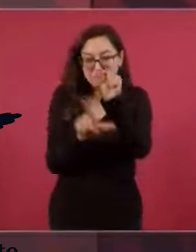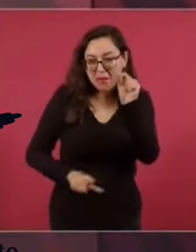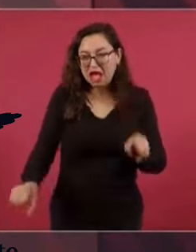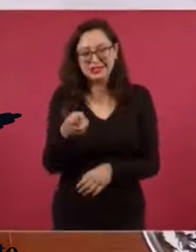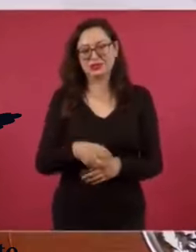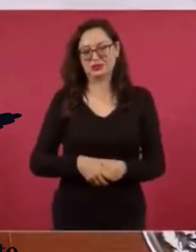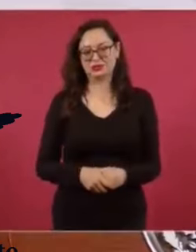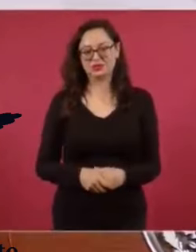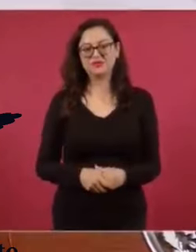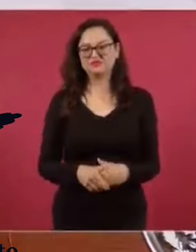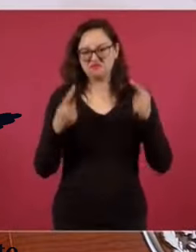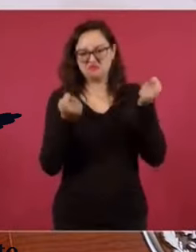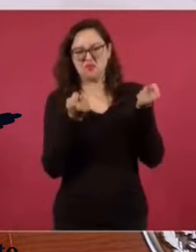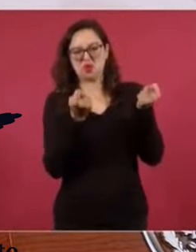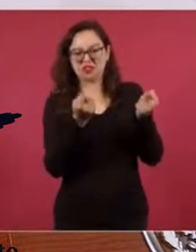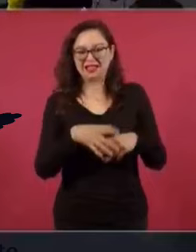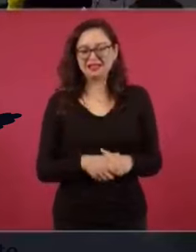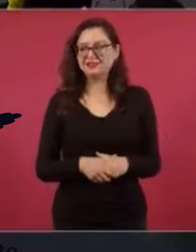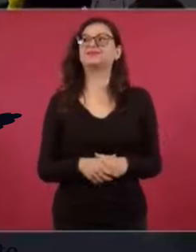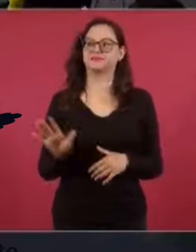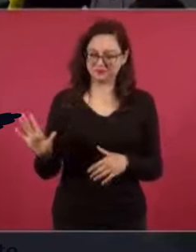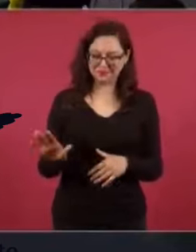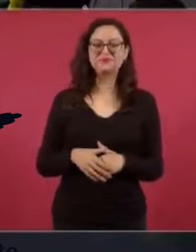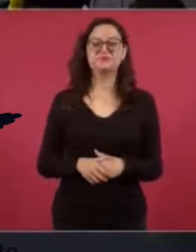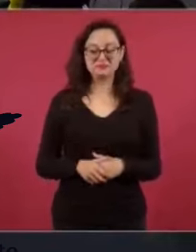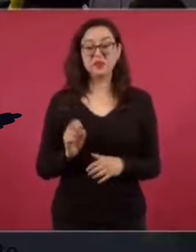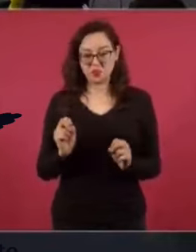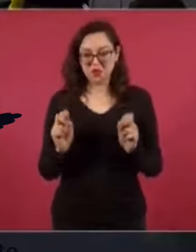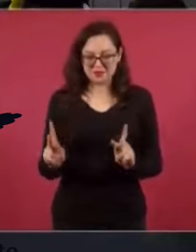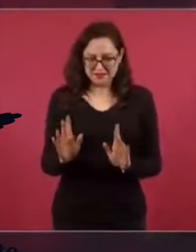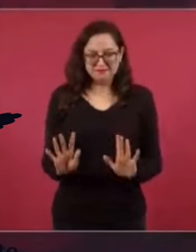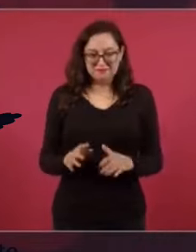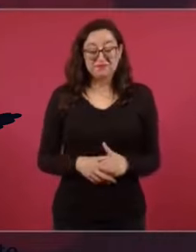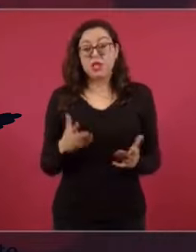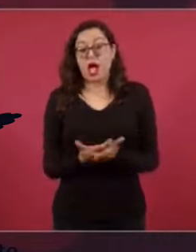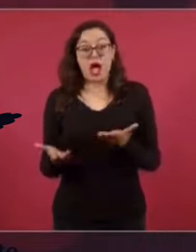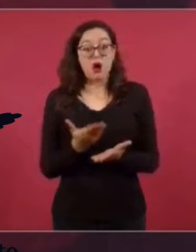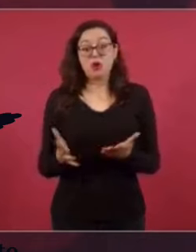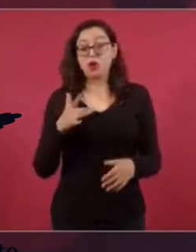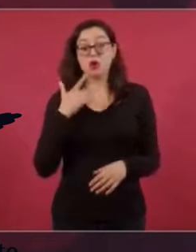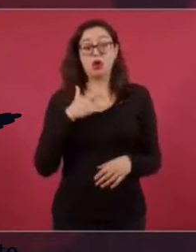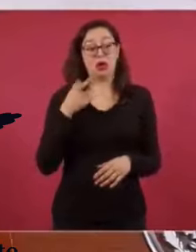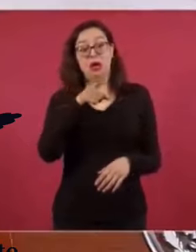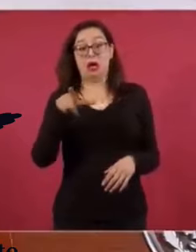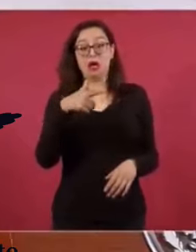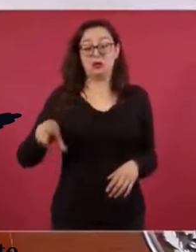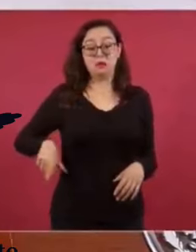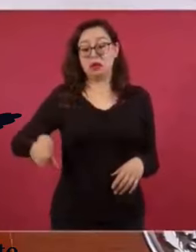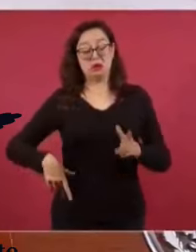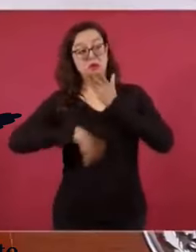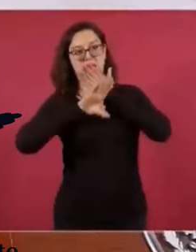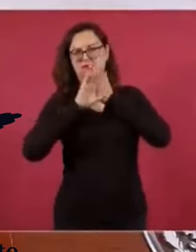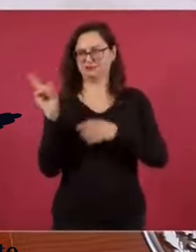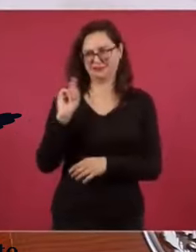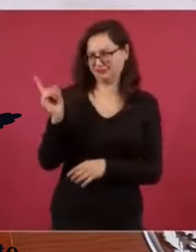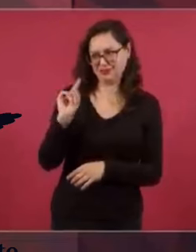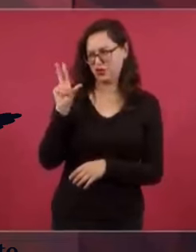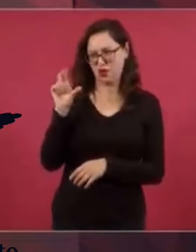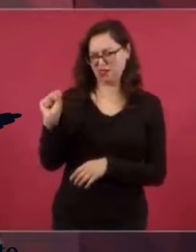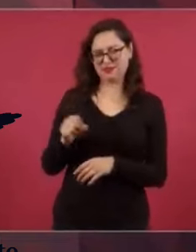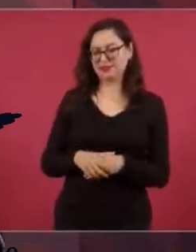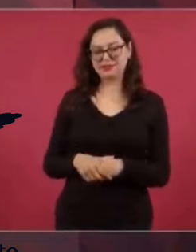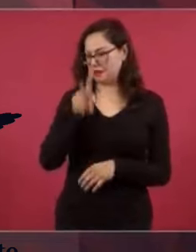consumidores mexicanos. Y no les importó. Entonces ahora hacen como que, nada más es un capricho de nosotros, ¿no? Este,